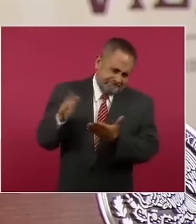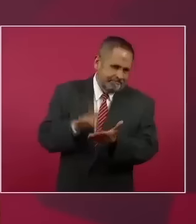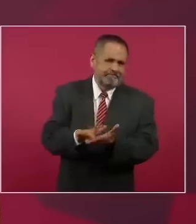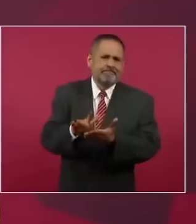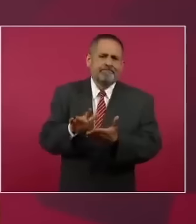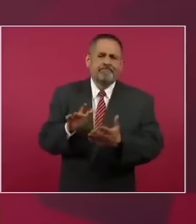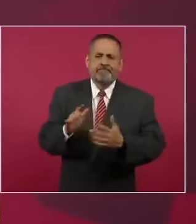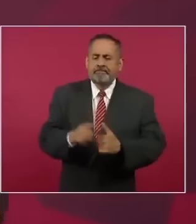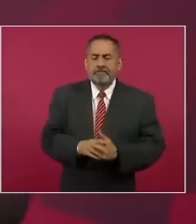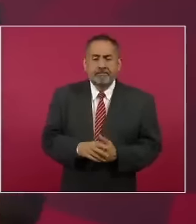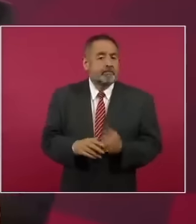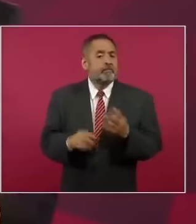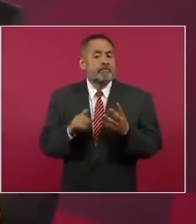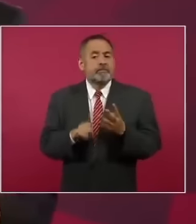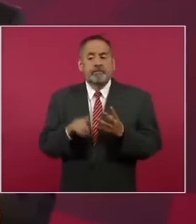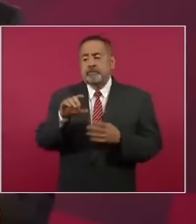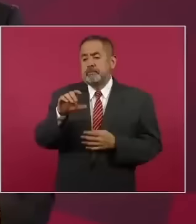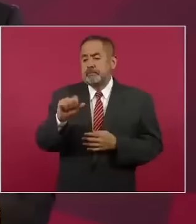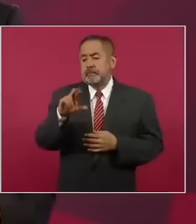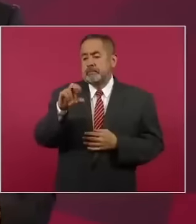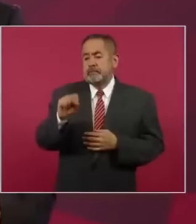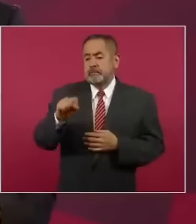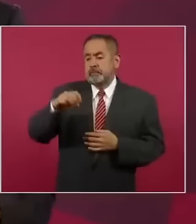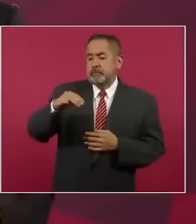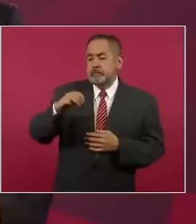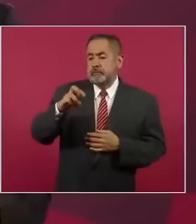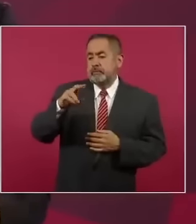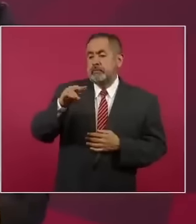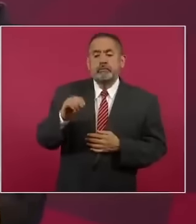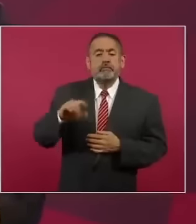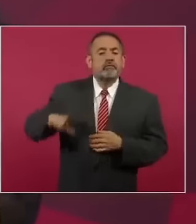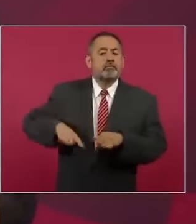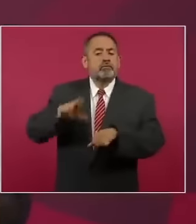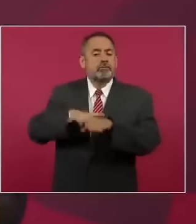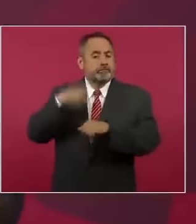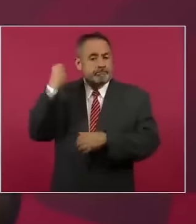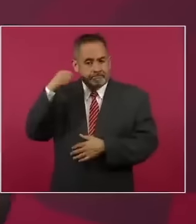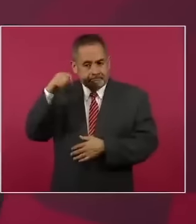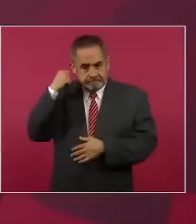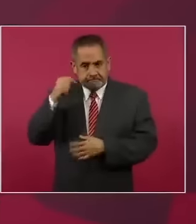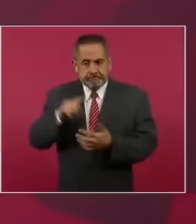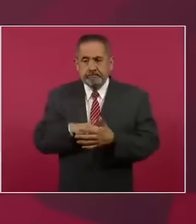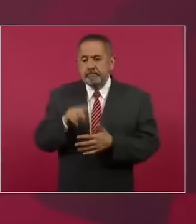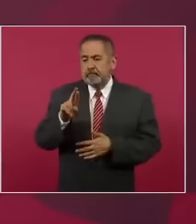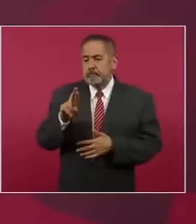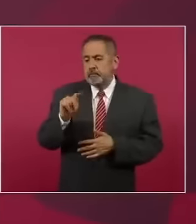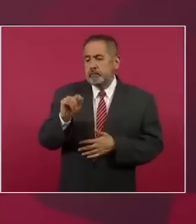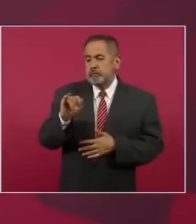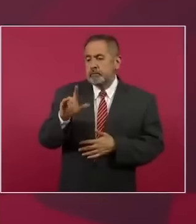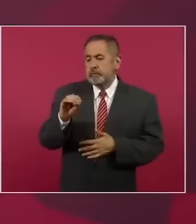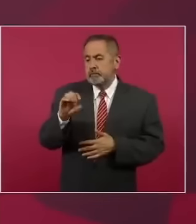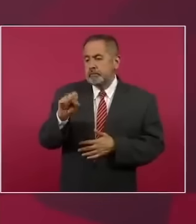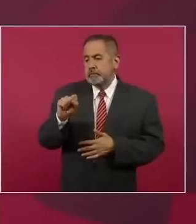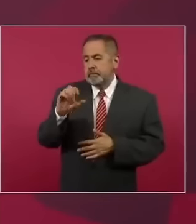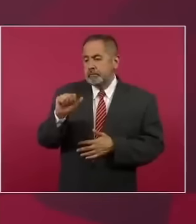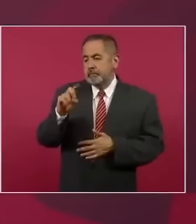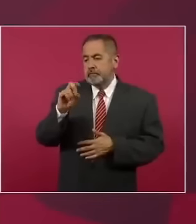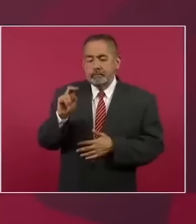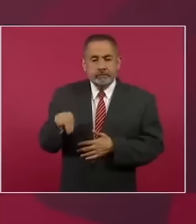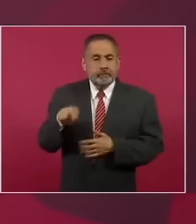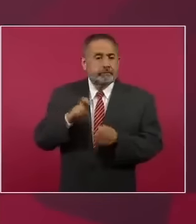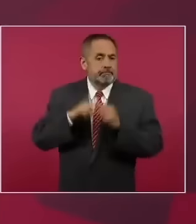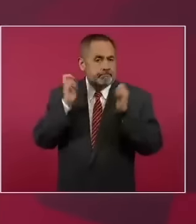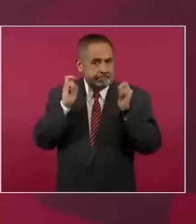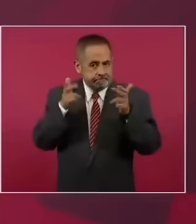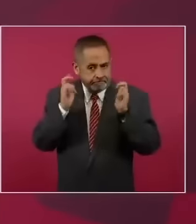el apoyo de Carlos Merino, gobernador de Tabasco, el apoyo de Rutilo Escandón, de